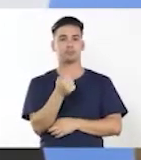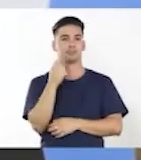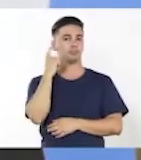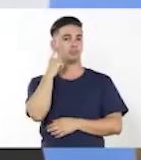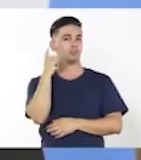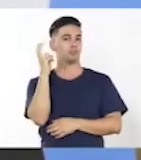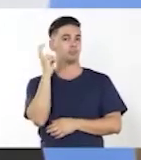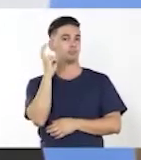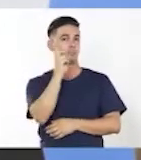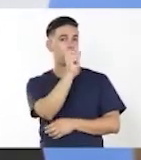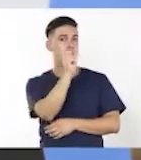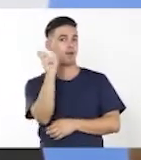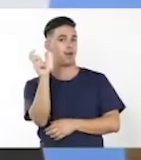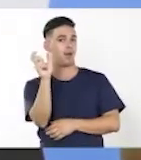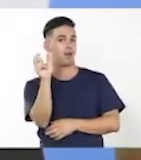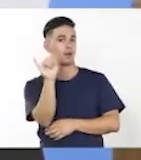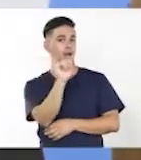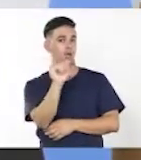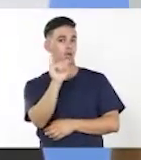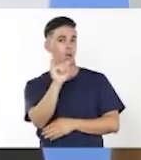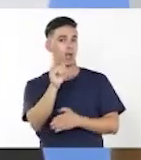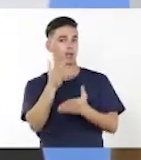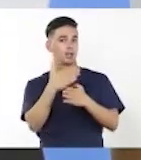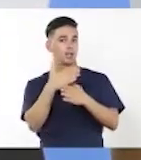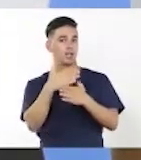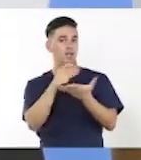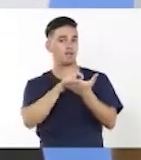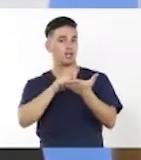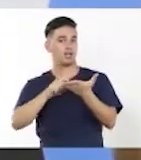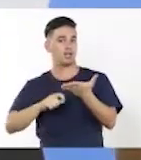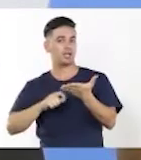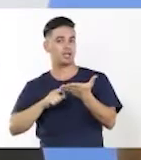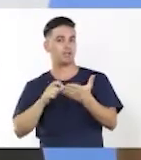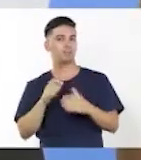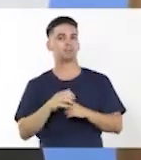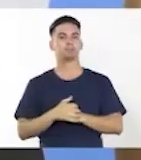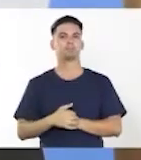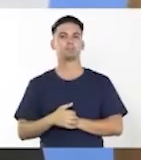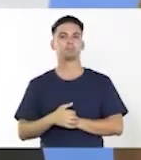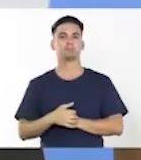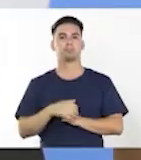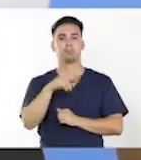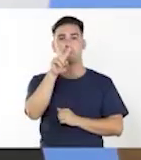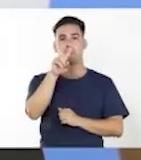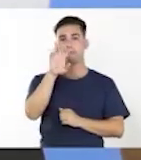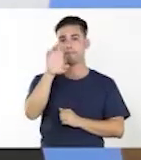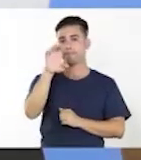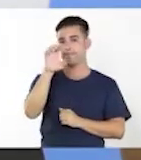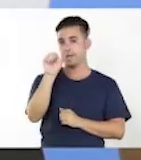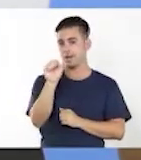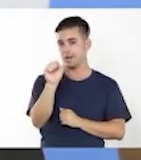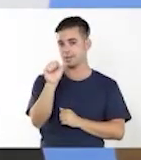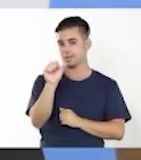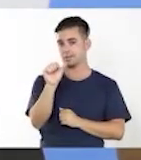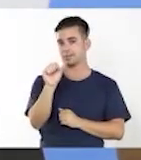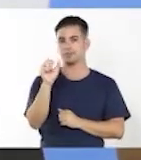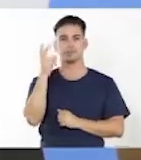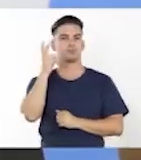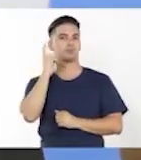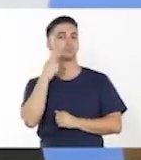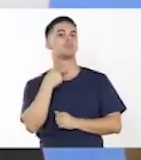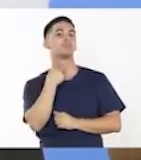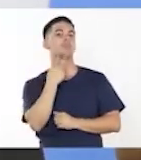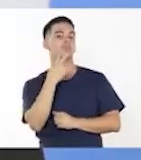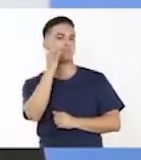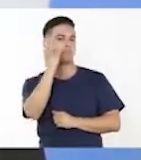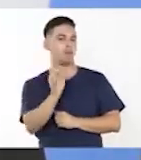el homófono de risa? ¿Cuál es el homófono de bes? Bien, tienen el mismo sonido, pero no se escriben